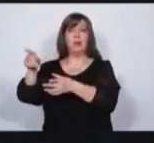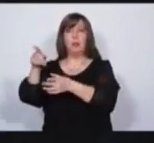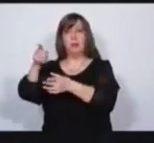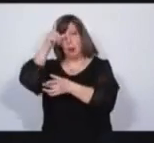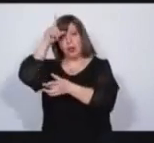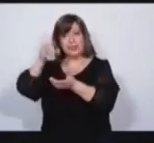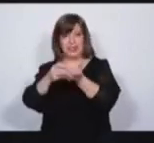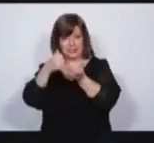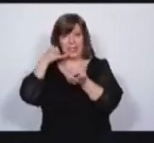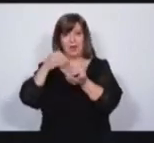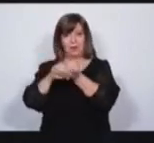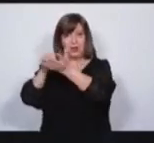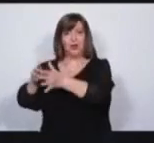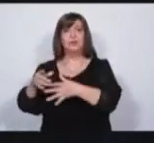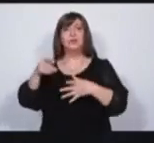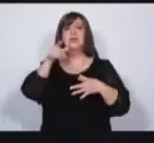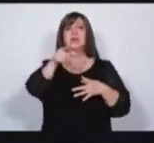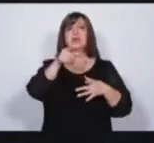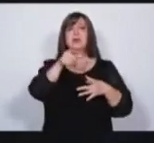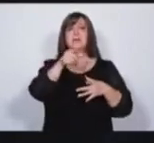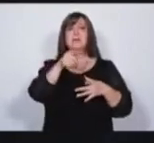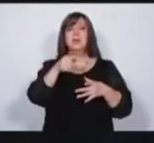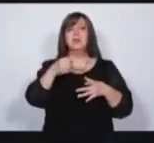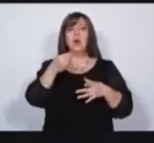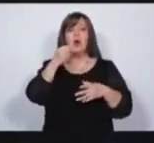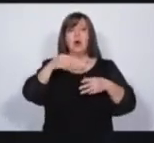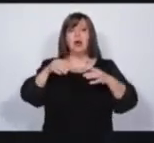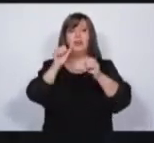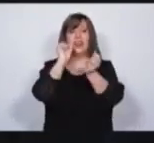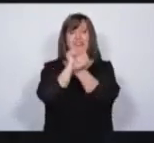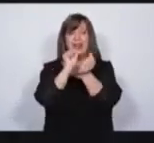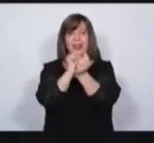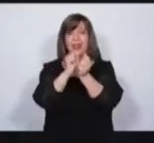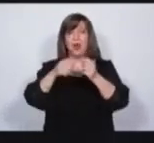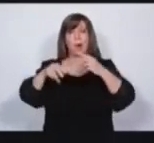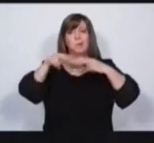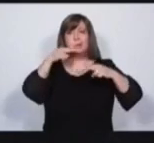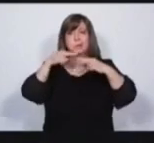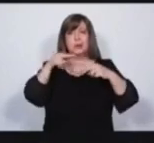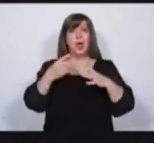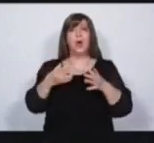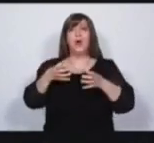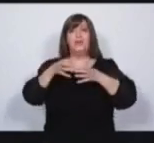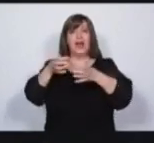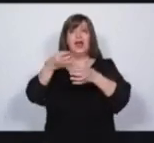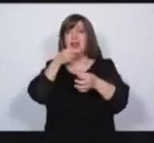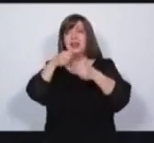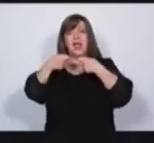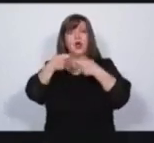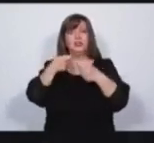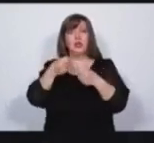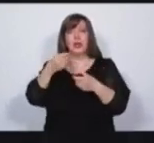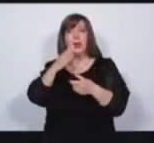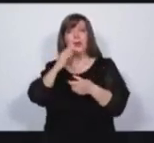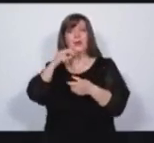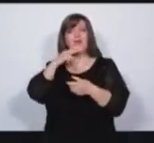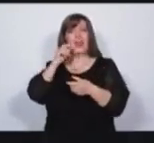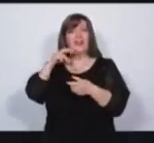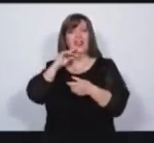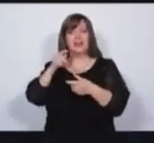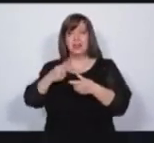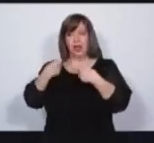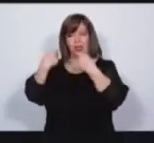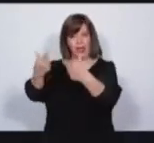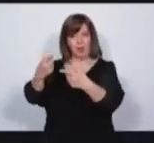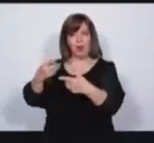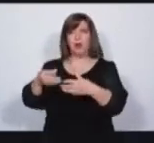elaboren su propia comida. Basta del negocio de las viandas. Justicia independiente. Sin